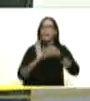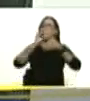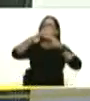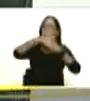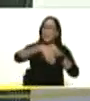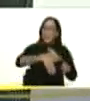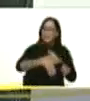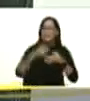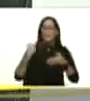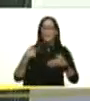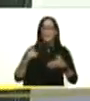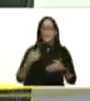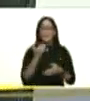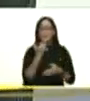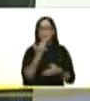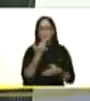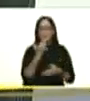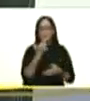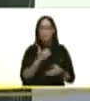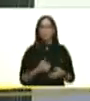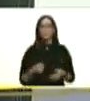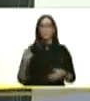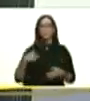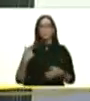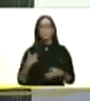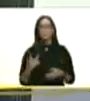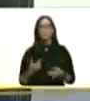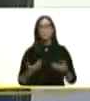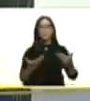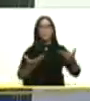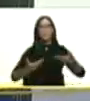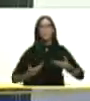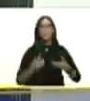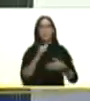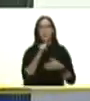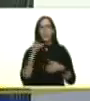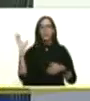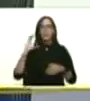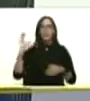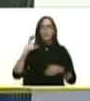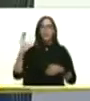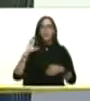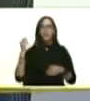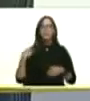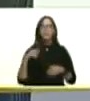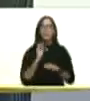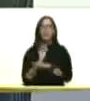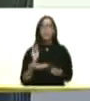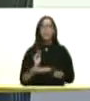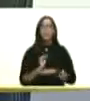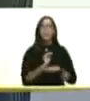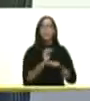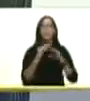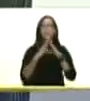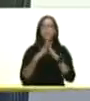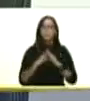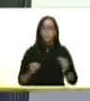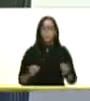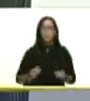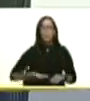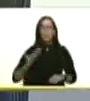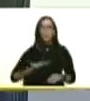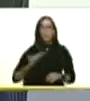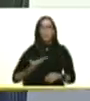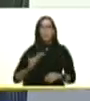embalses que tenemos cerca que nos viene el agua hacia Caracas tenemos que cuidarlo todo y es muy importante